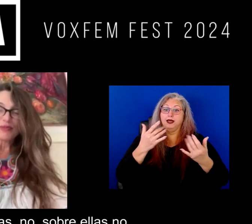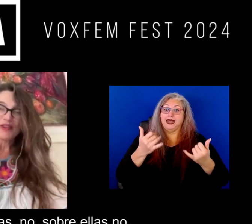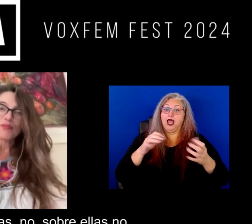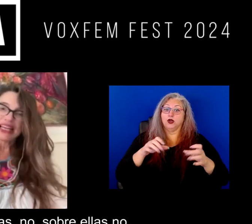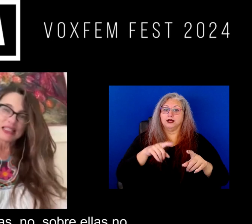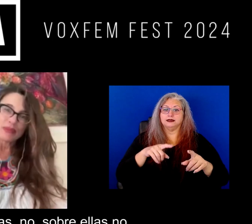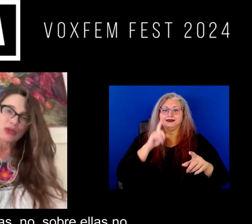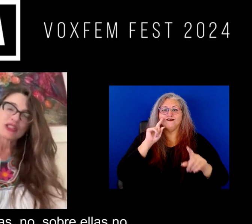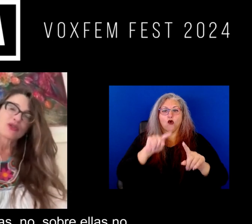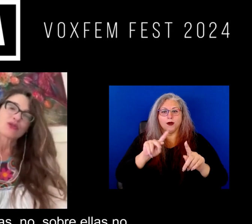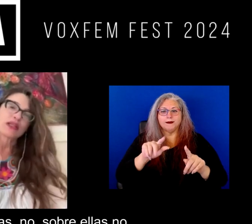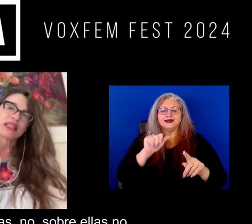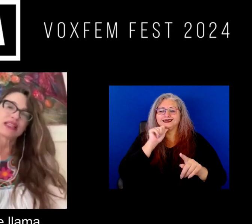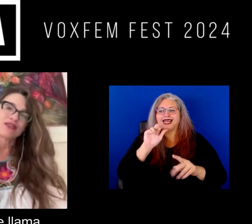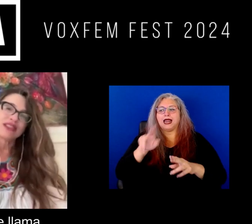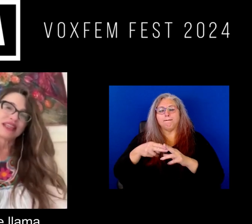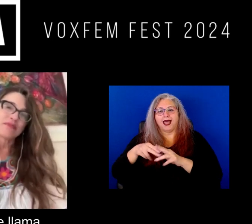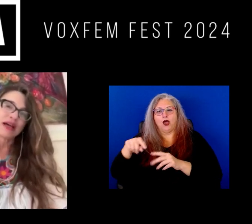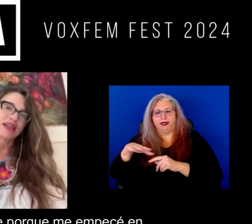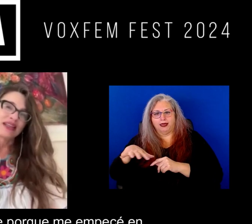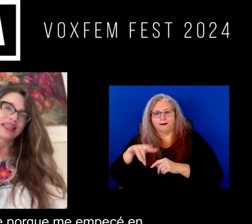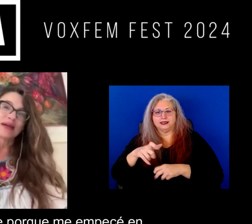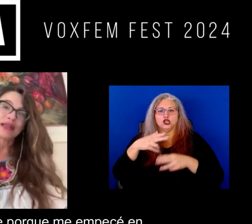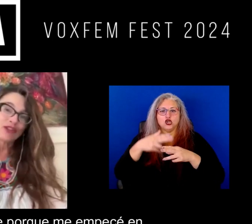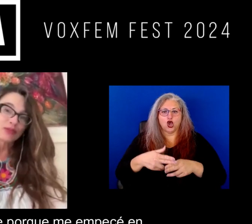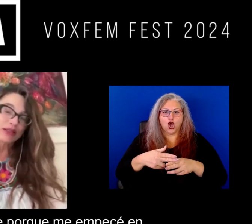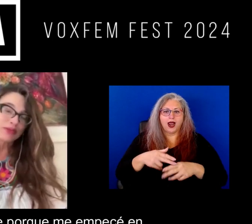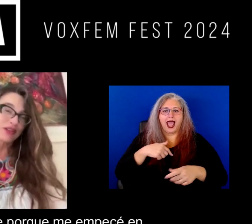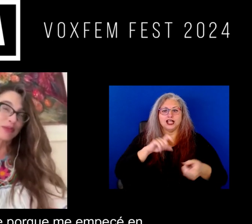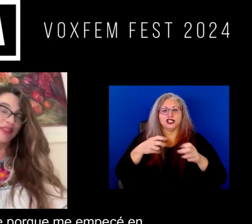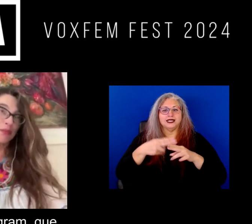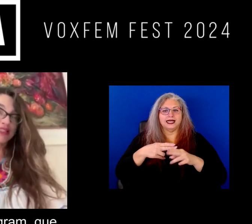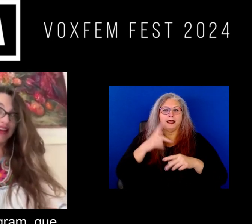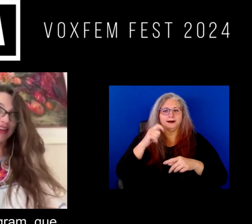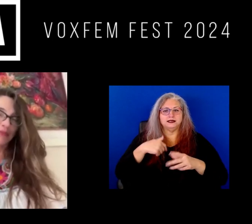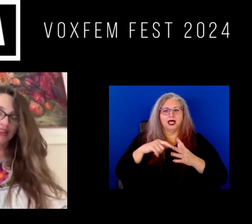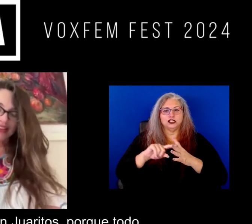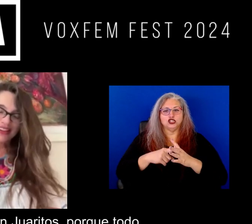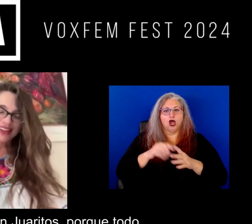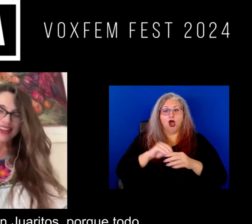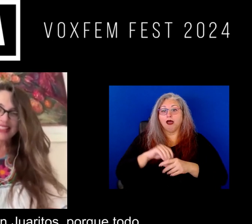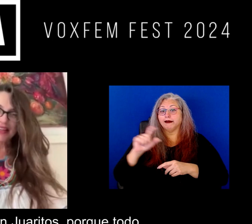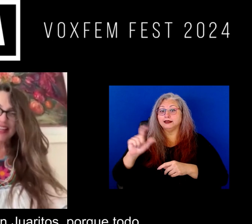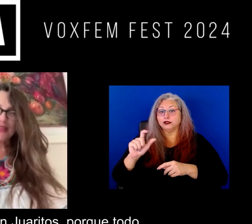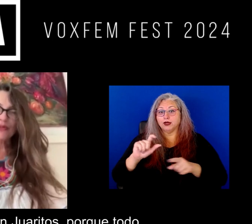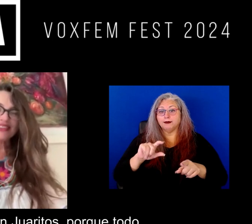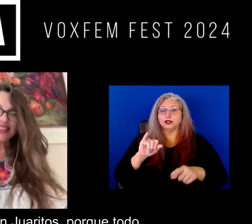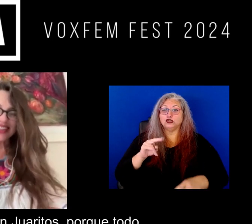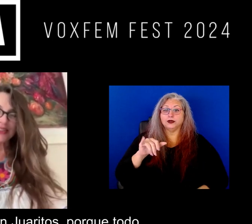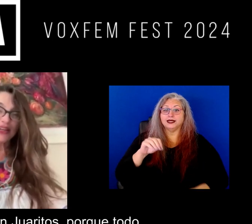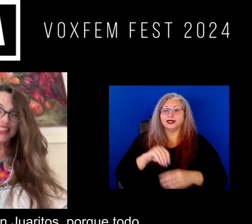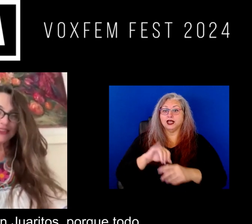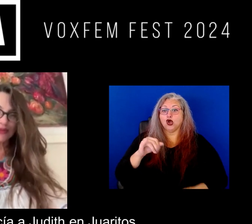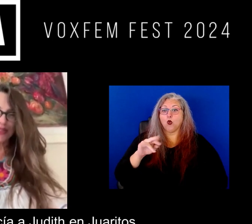información para esas personas no sobre ellas, ¿no? Y se llama le cambié el nombre porque lo empecé en Instagram que era Judith